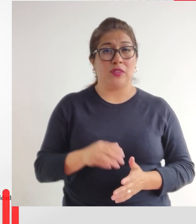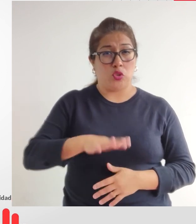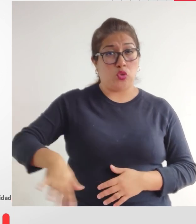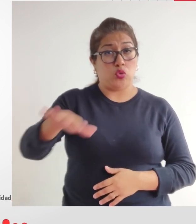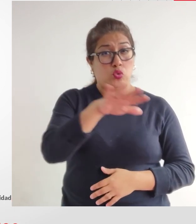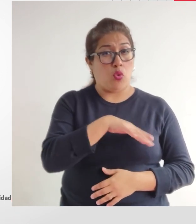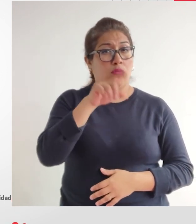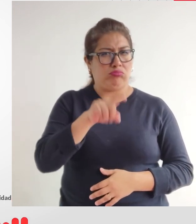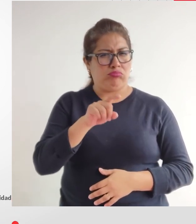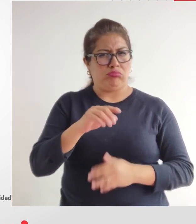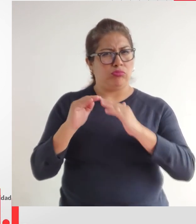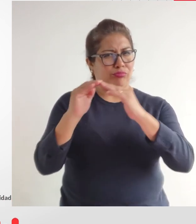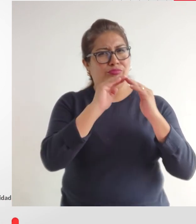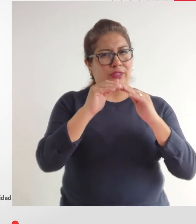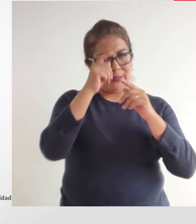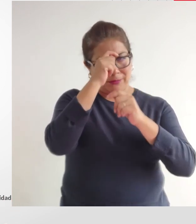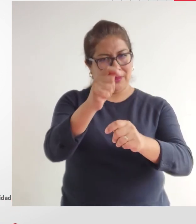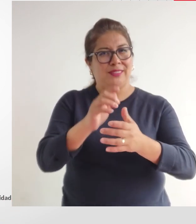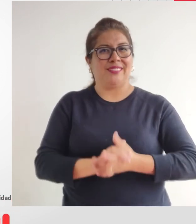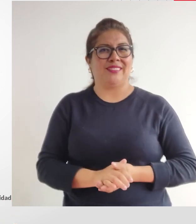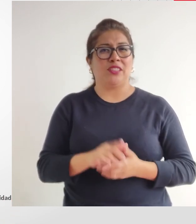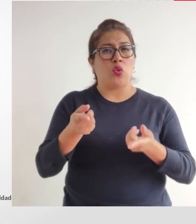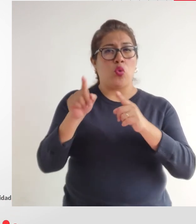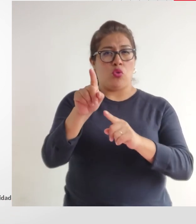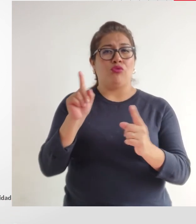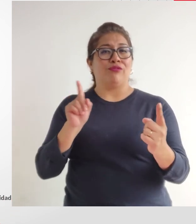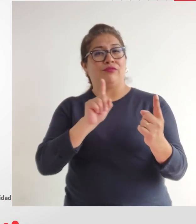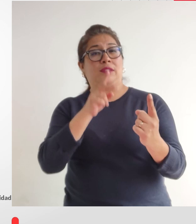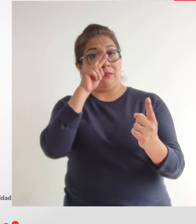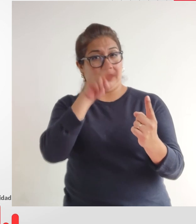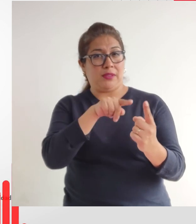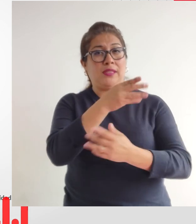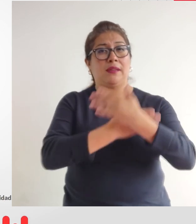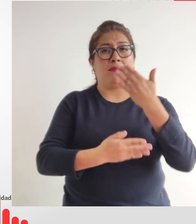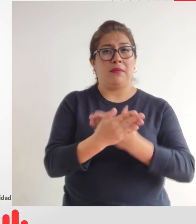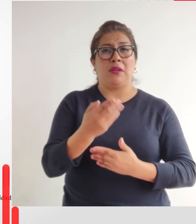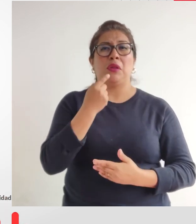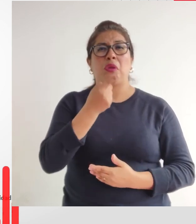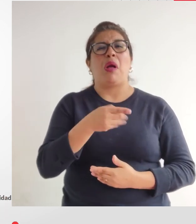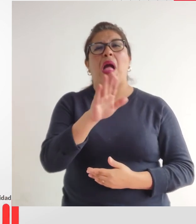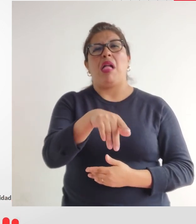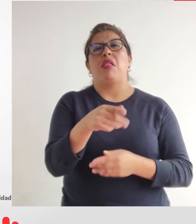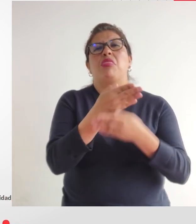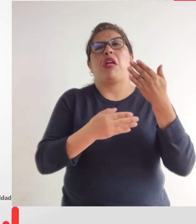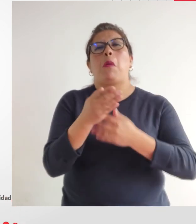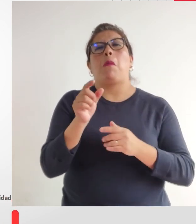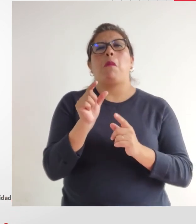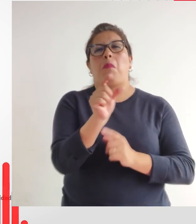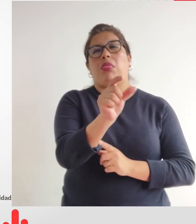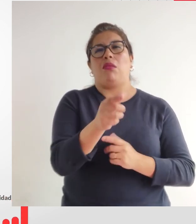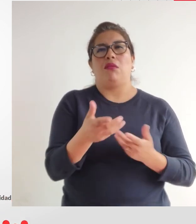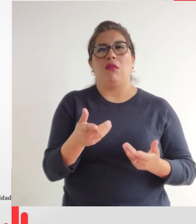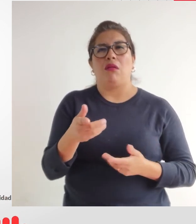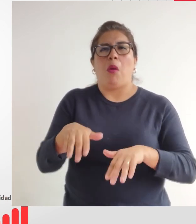Todas y todos merecemos ser tratados con respeto. Cuando te refieras a una persona con discapacidad no le digas discapacitado o